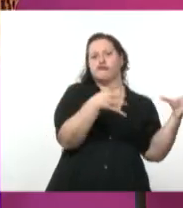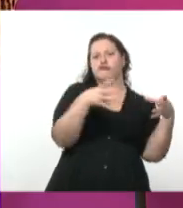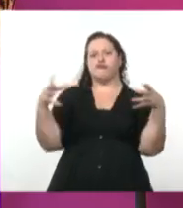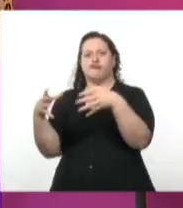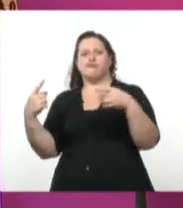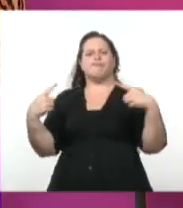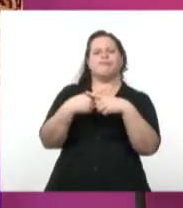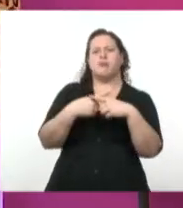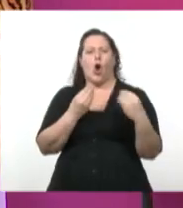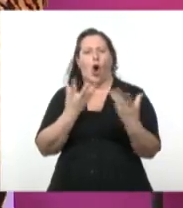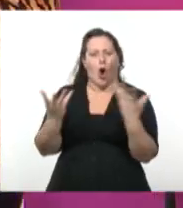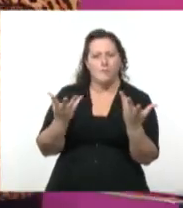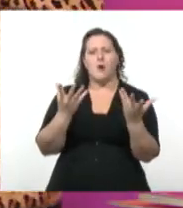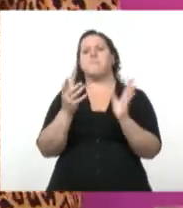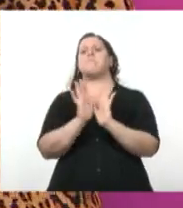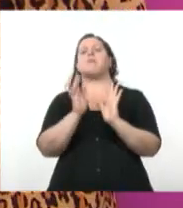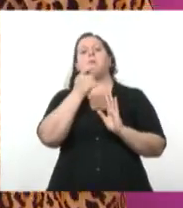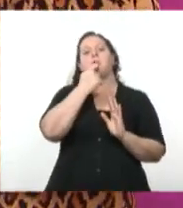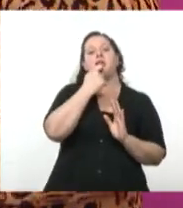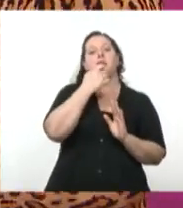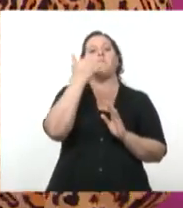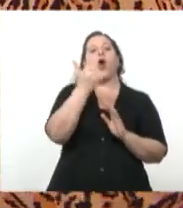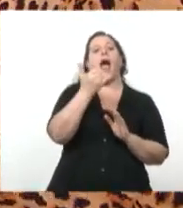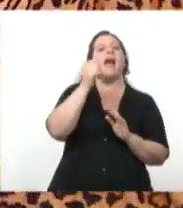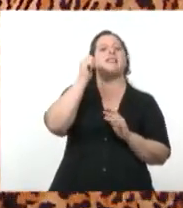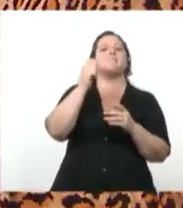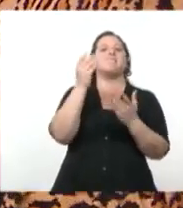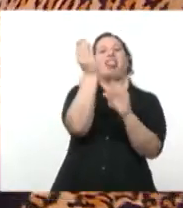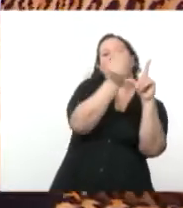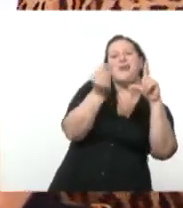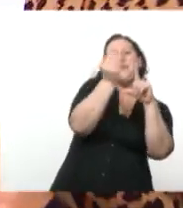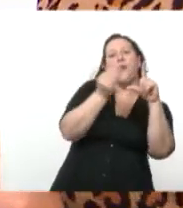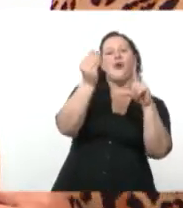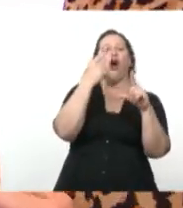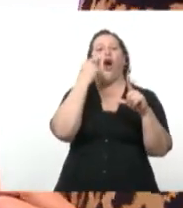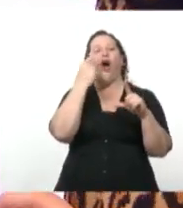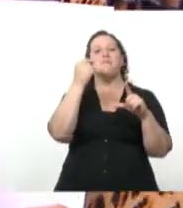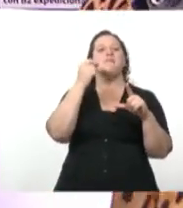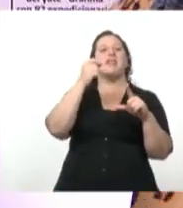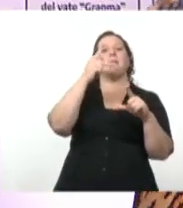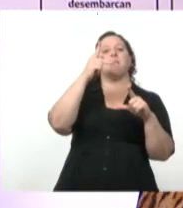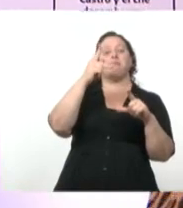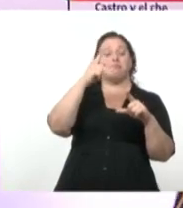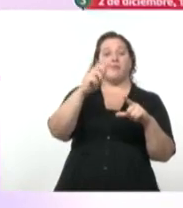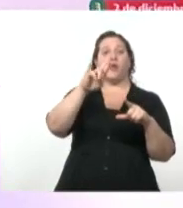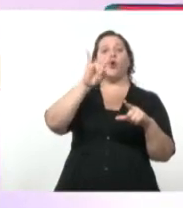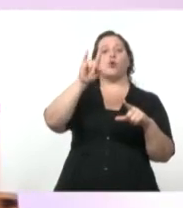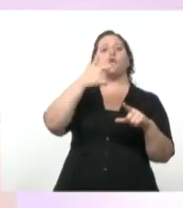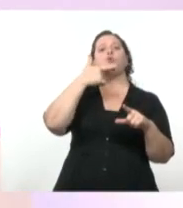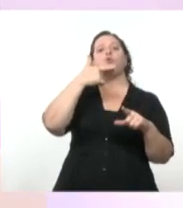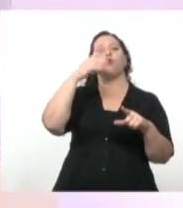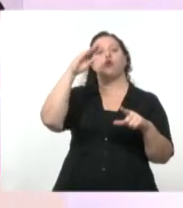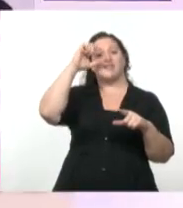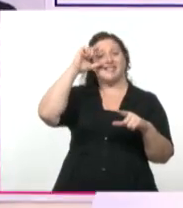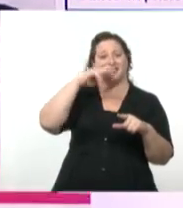tenemos a Kennedy y a Khrushchev, que están como jugando una pulseada en el marco de la guerra de los misiles. Ahora lo vamos a ver un poco eso